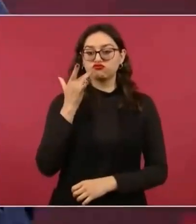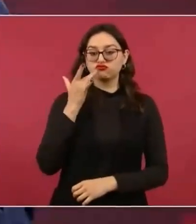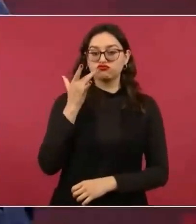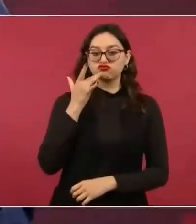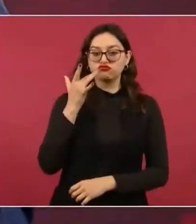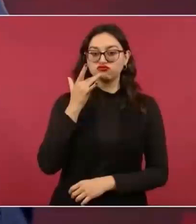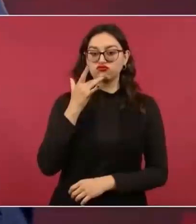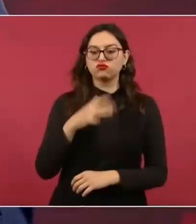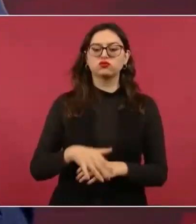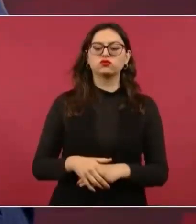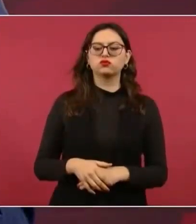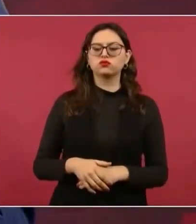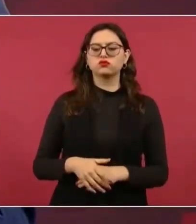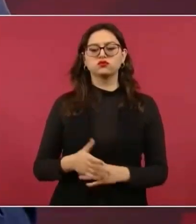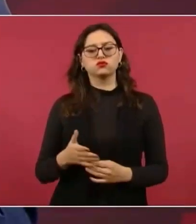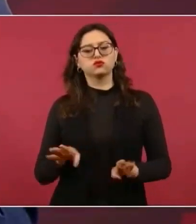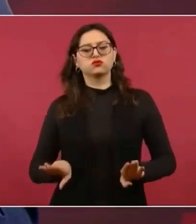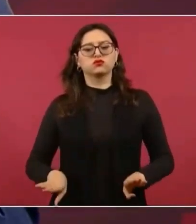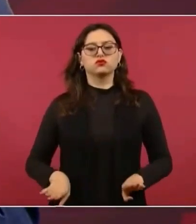¿Cómo es algo?